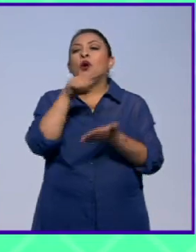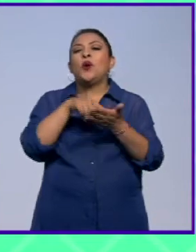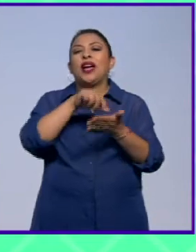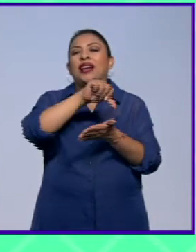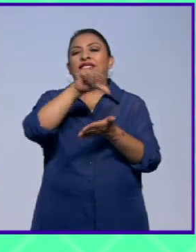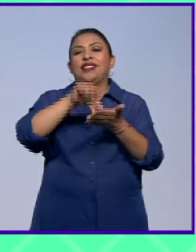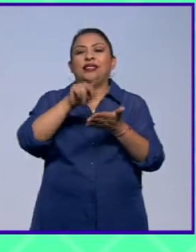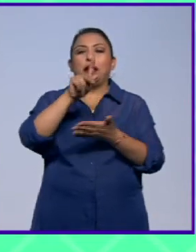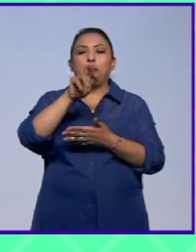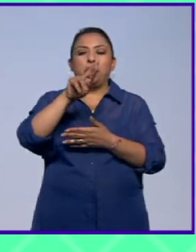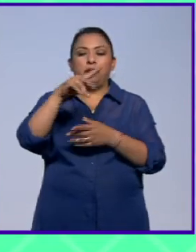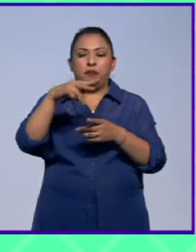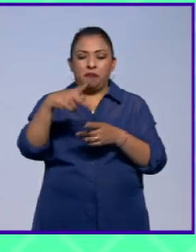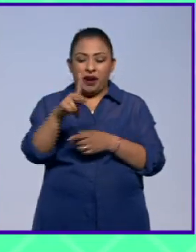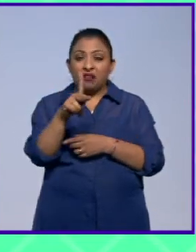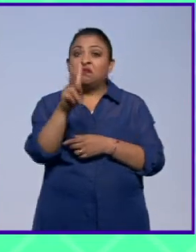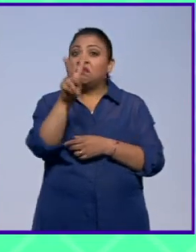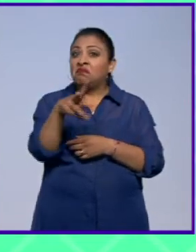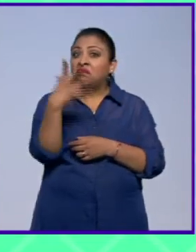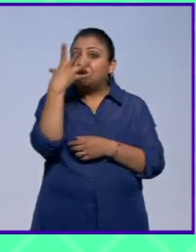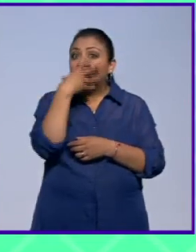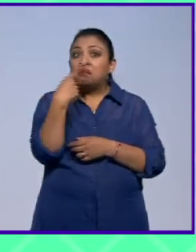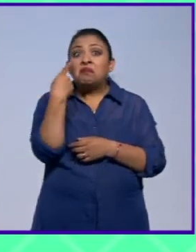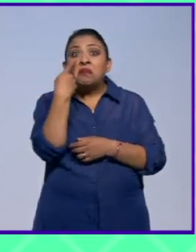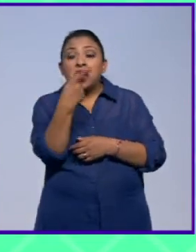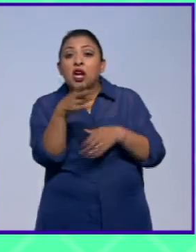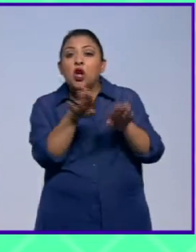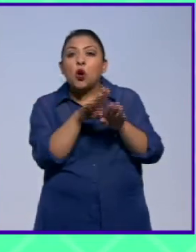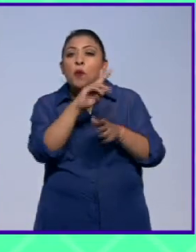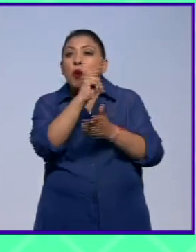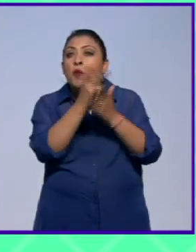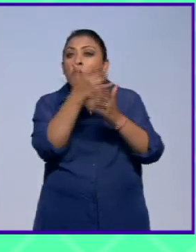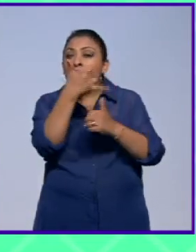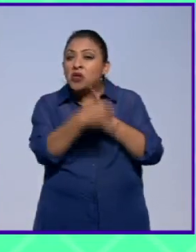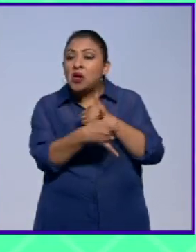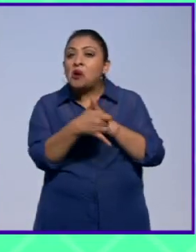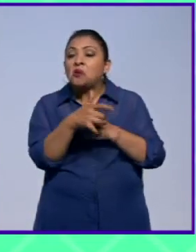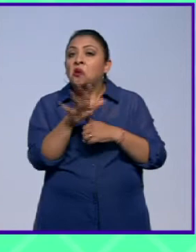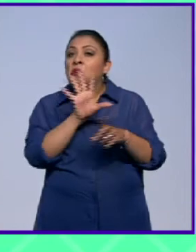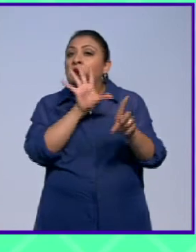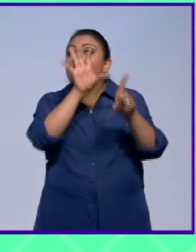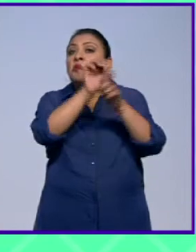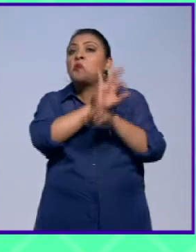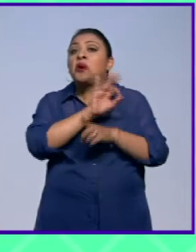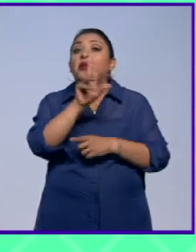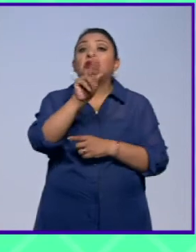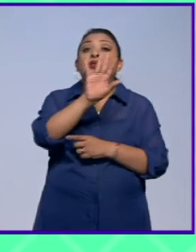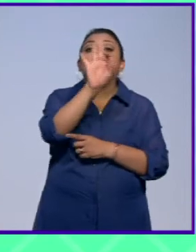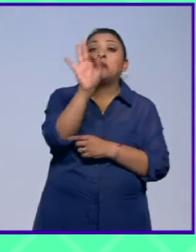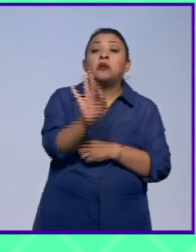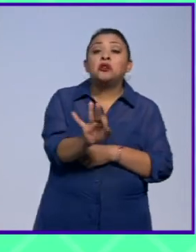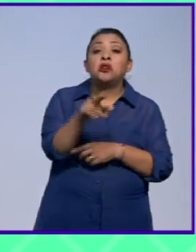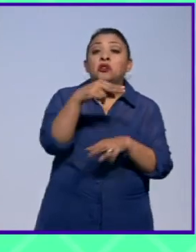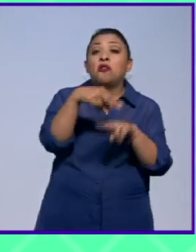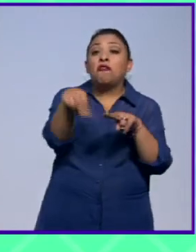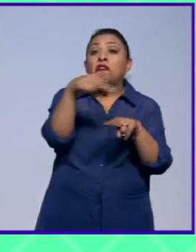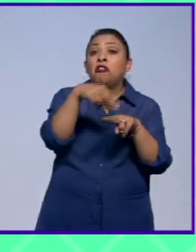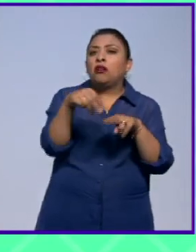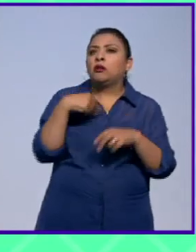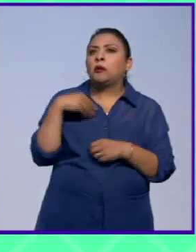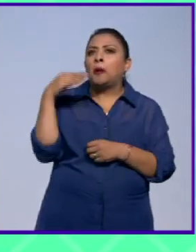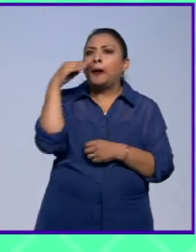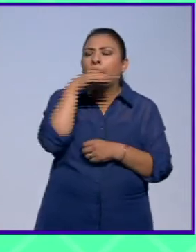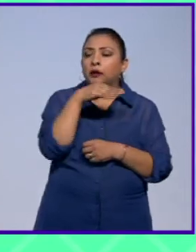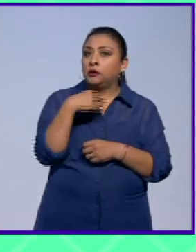y fue muy lindo ver como hacían todo ese proyecto y como habían logrado que el 80% de los boletos fueran